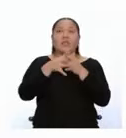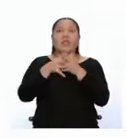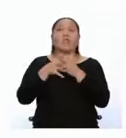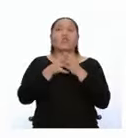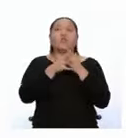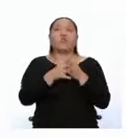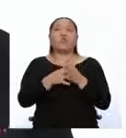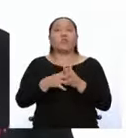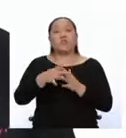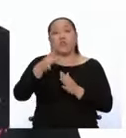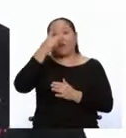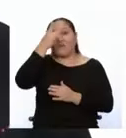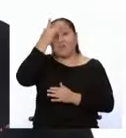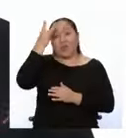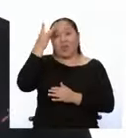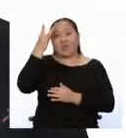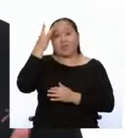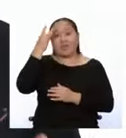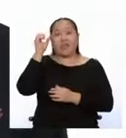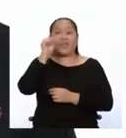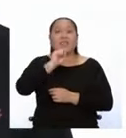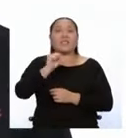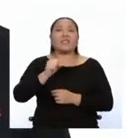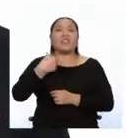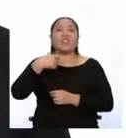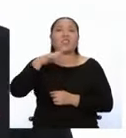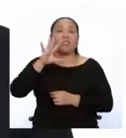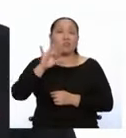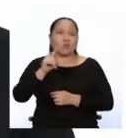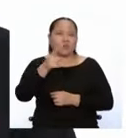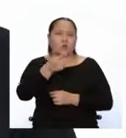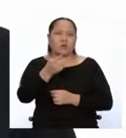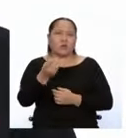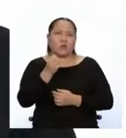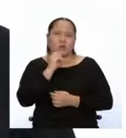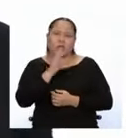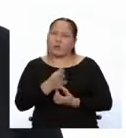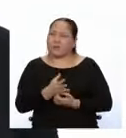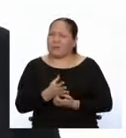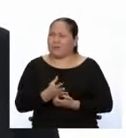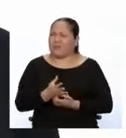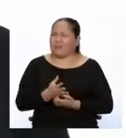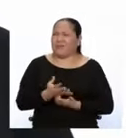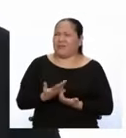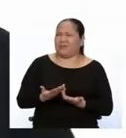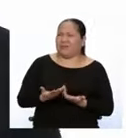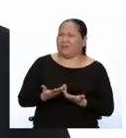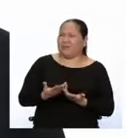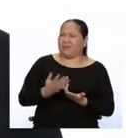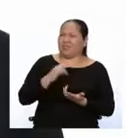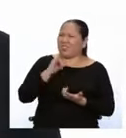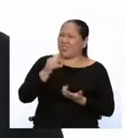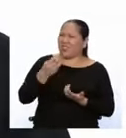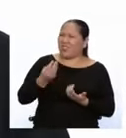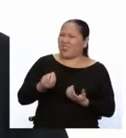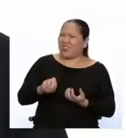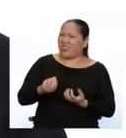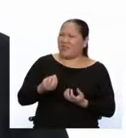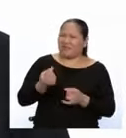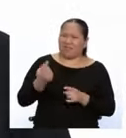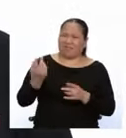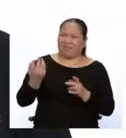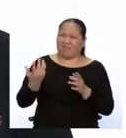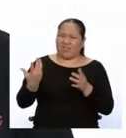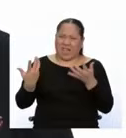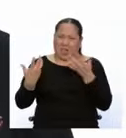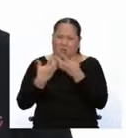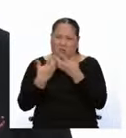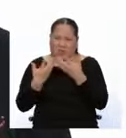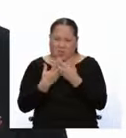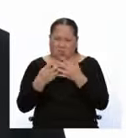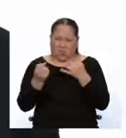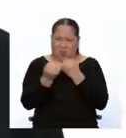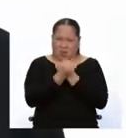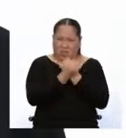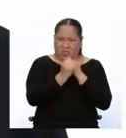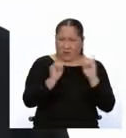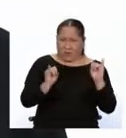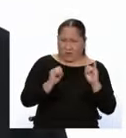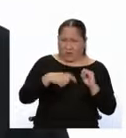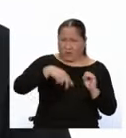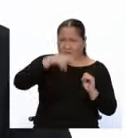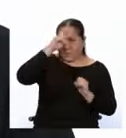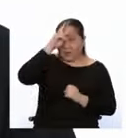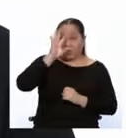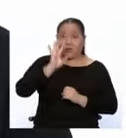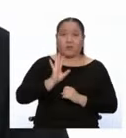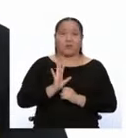el siglo XVIII. Y ustedes dirán, Jonathan, ¿y qué tiene que ver todo esto con la independencia del Perú? Bueno,